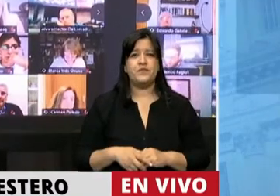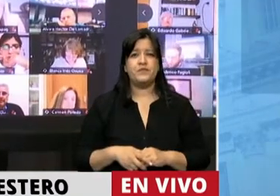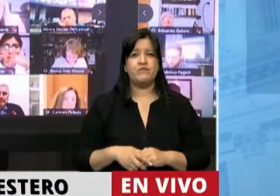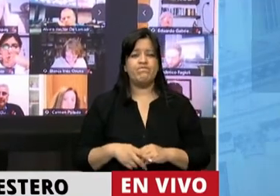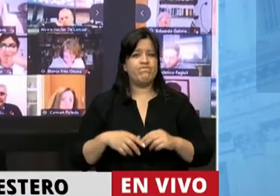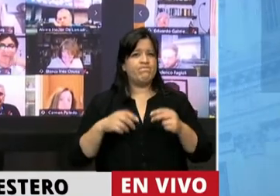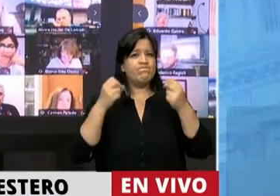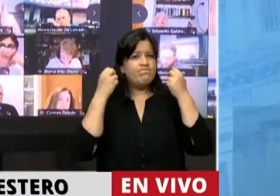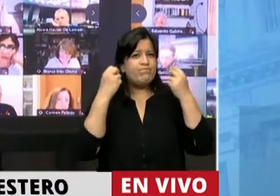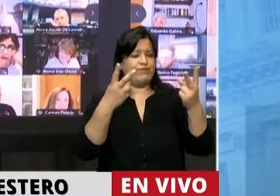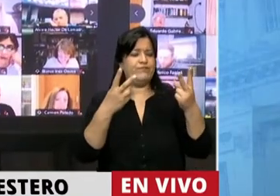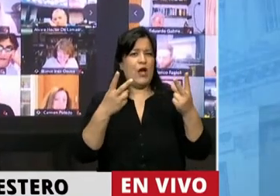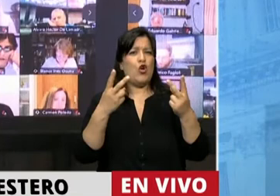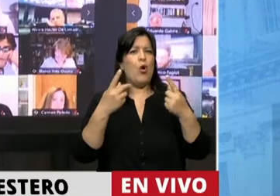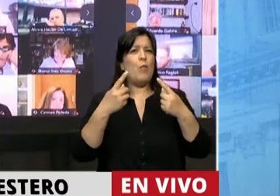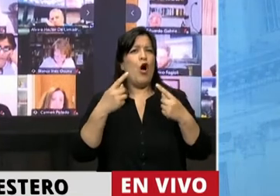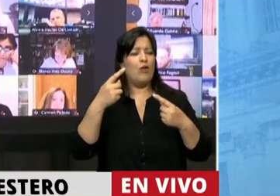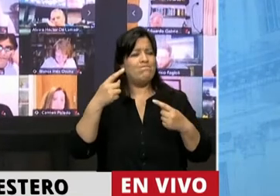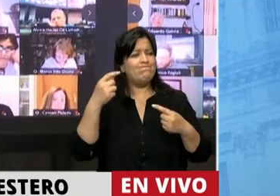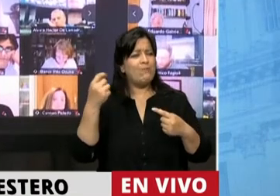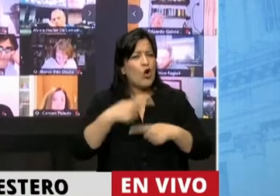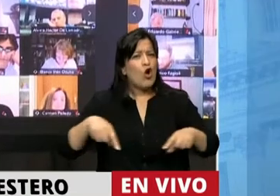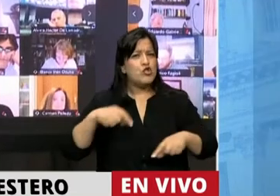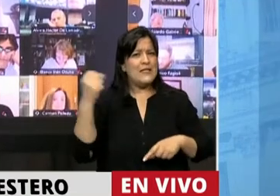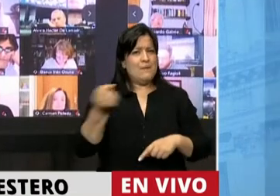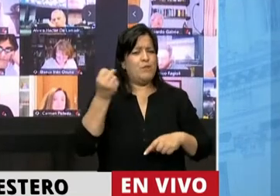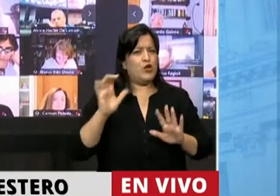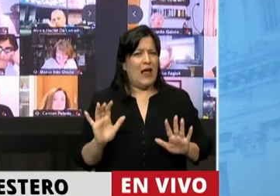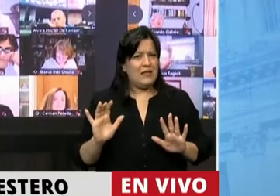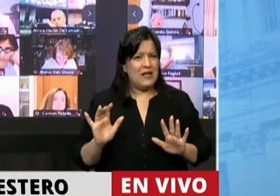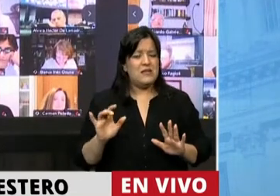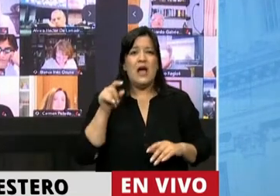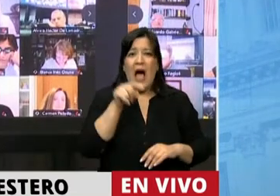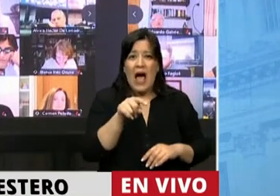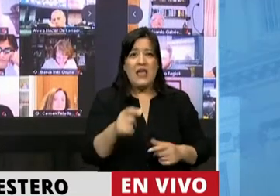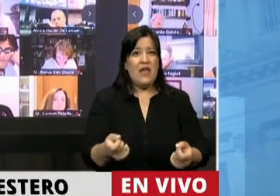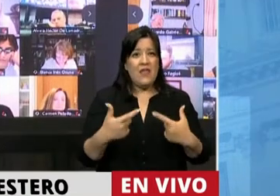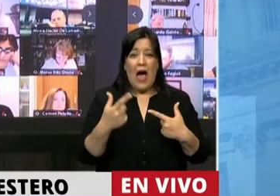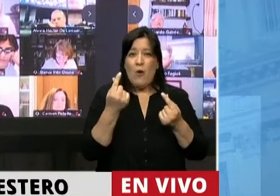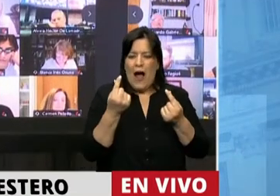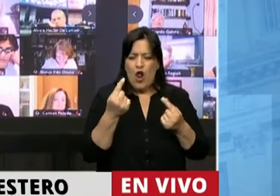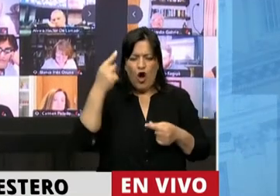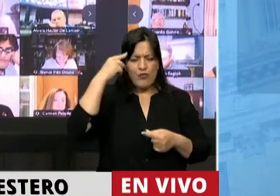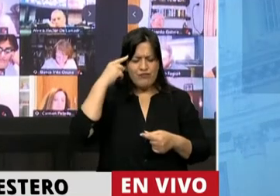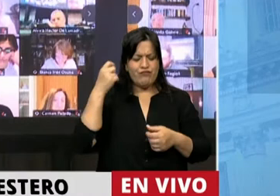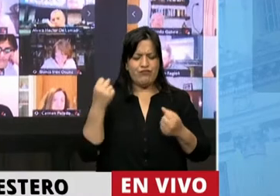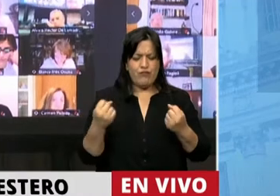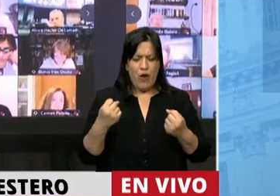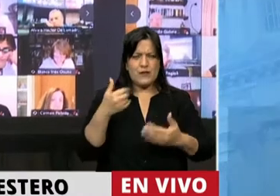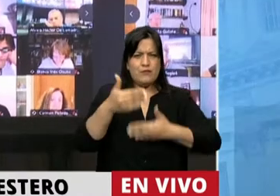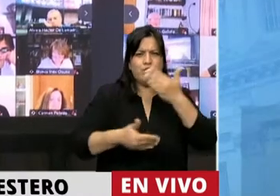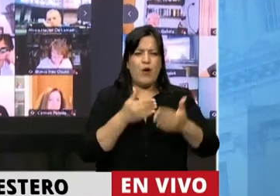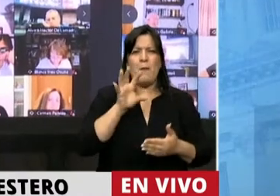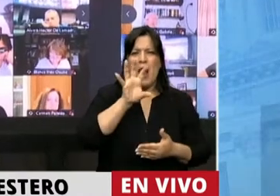rebeldía en valores. Y esos valores fueron los que, en definitiva, nos dieron la posibilidad de crecer y de consolidarnos como